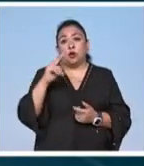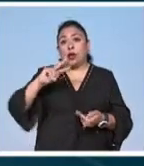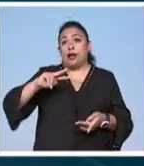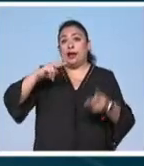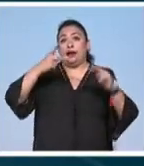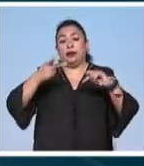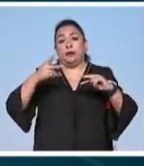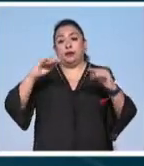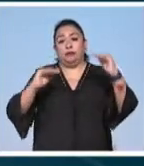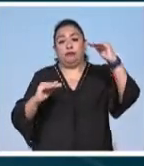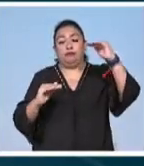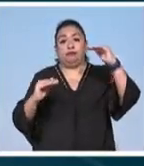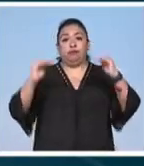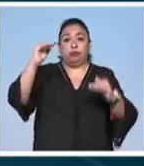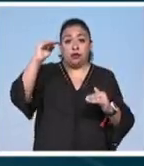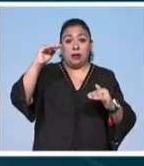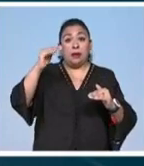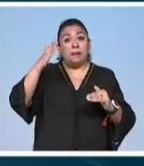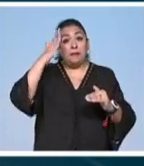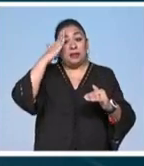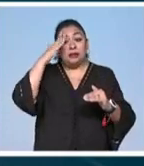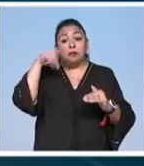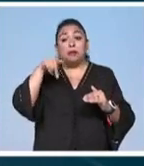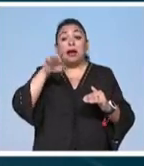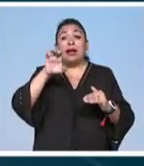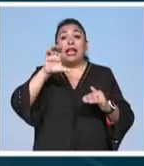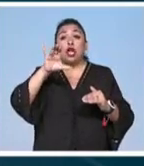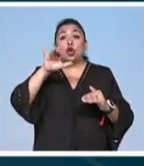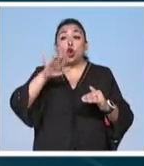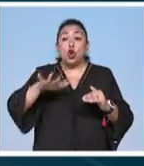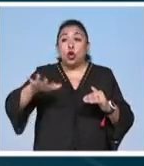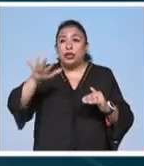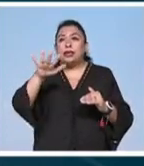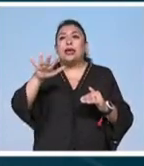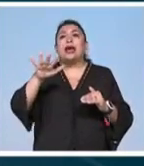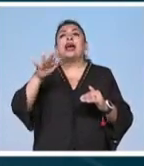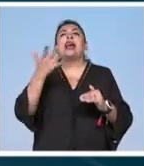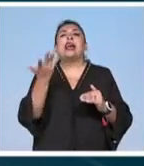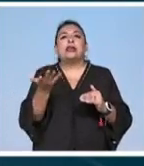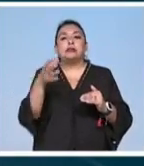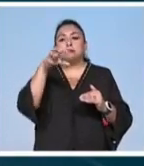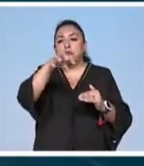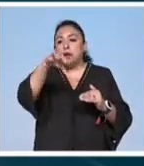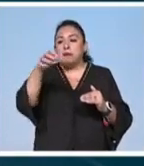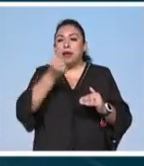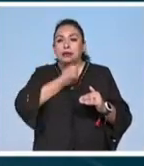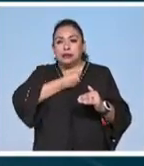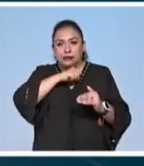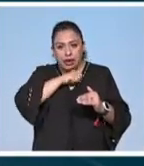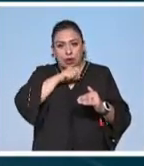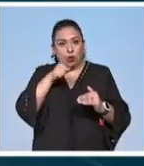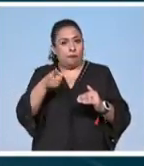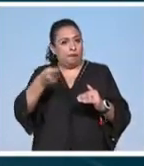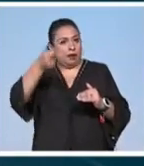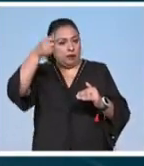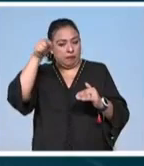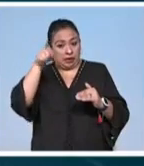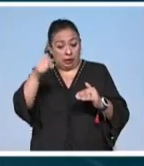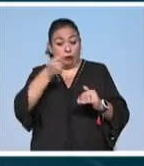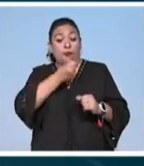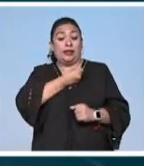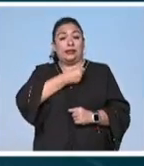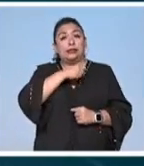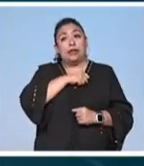revés y la con la ecología primero en el sentido de la salud de los ecosistemas primero porque la salud